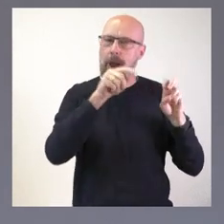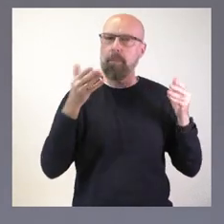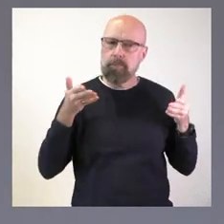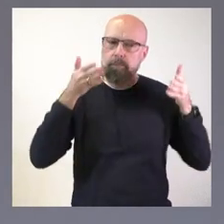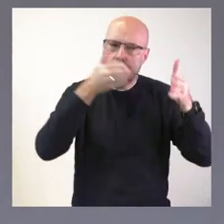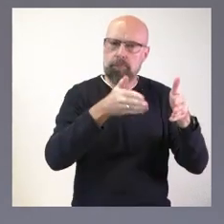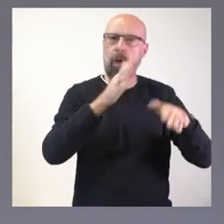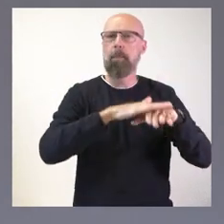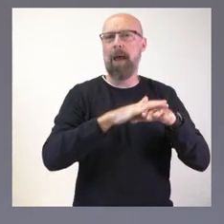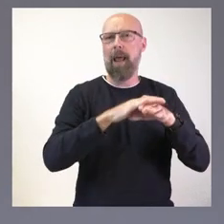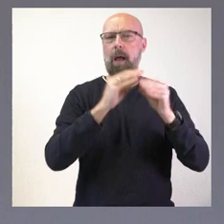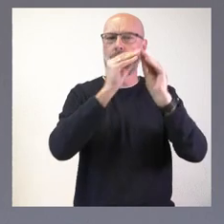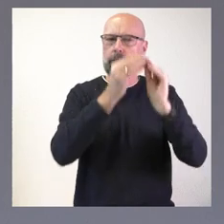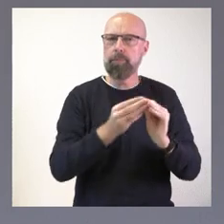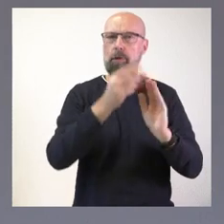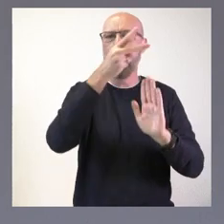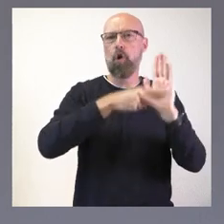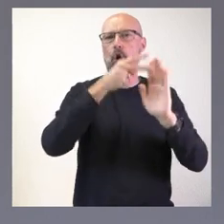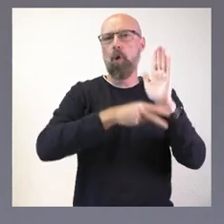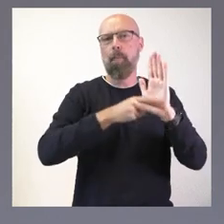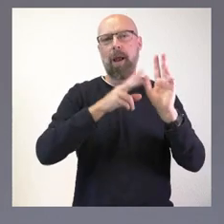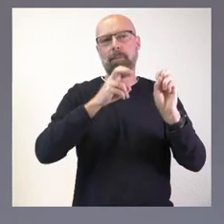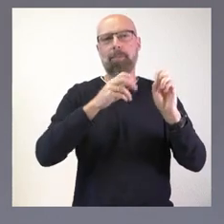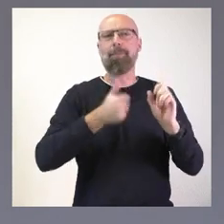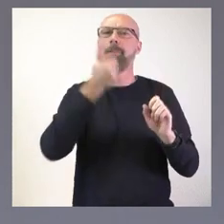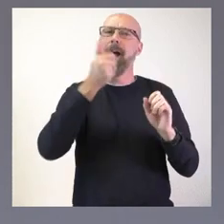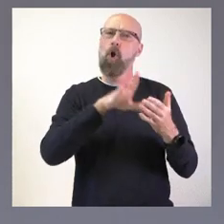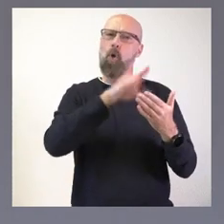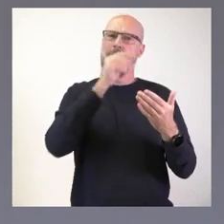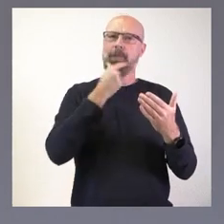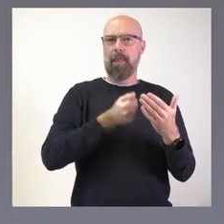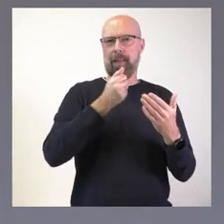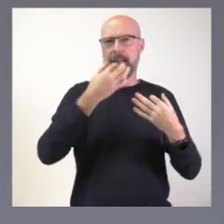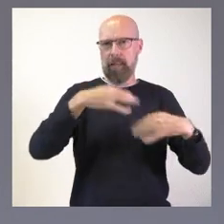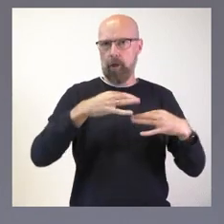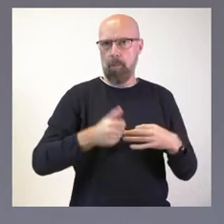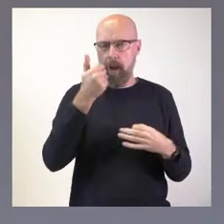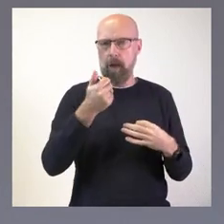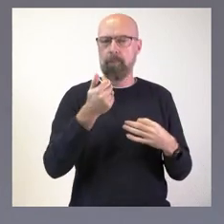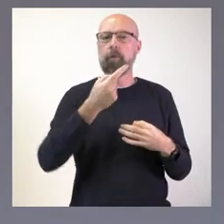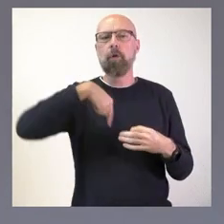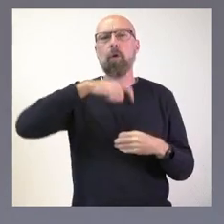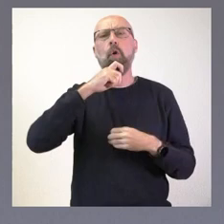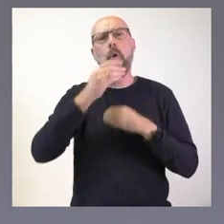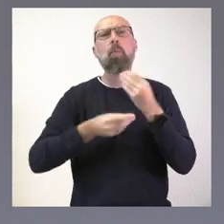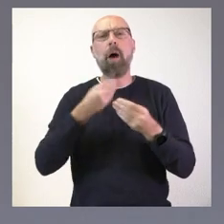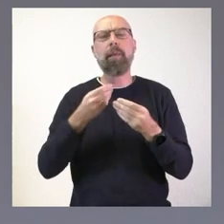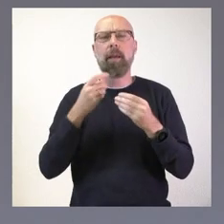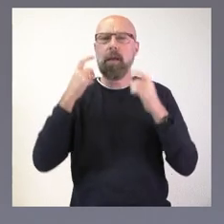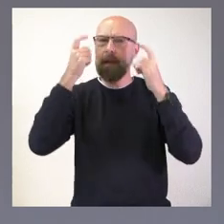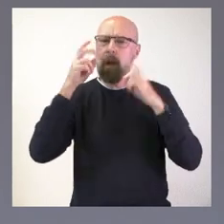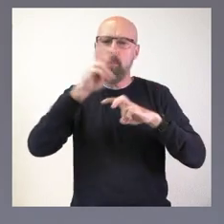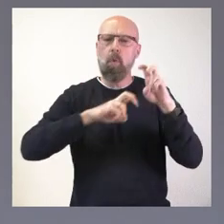jurídico cada vez más comprensible y más sencillo. ¿Cómo lo vamos a hacer? Pues vamos a buscar la consolidación y refundición